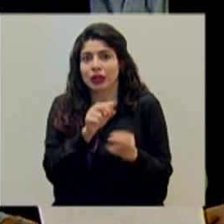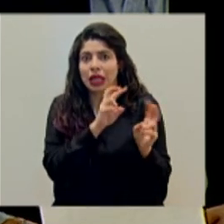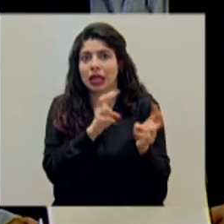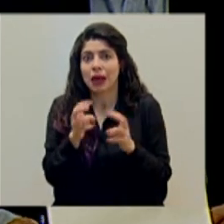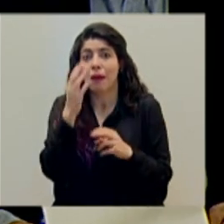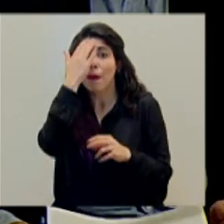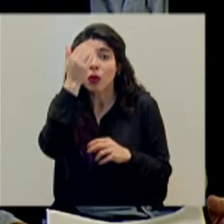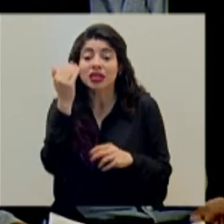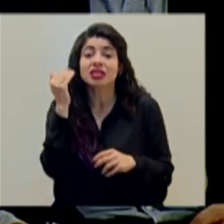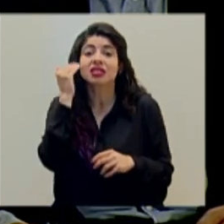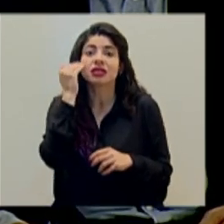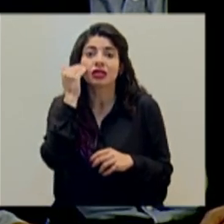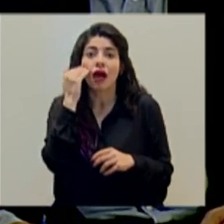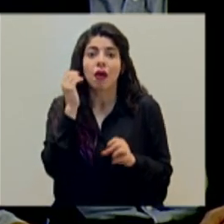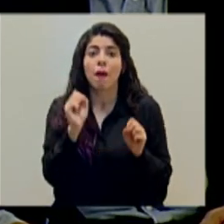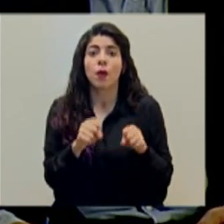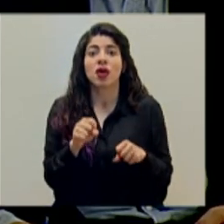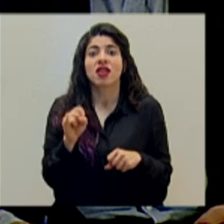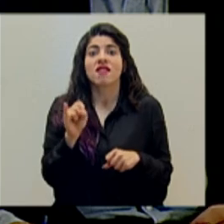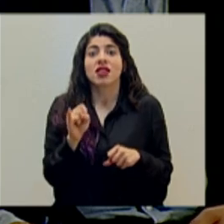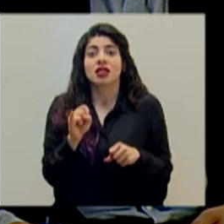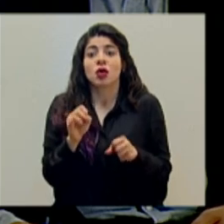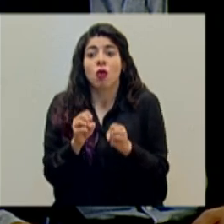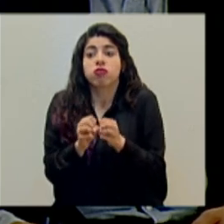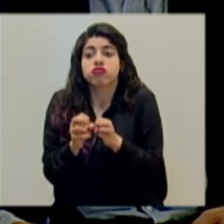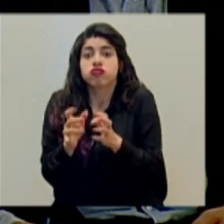haber una magnificación de las infecciones.